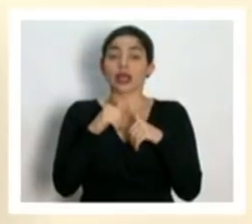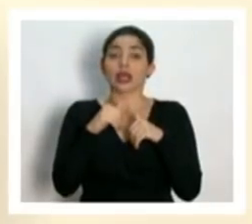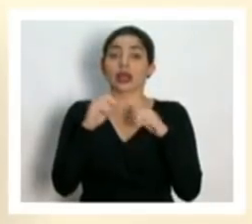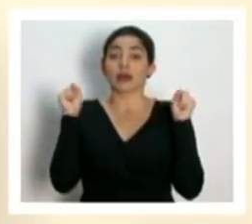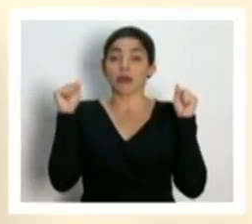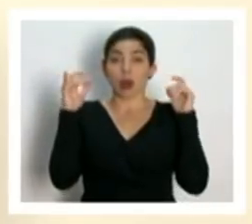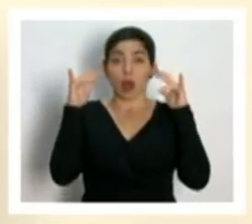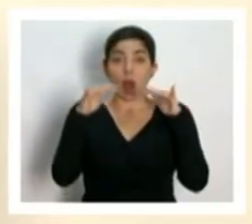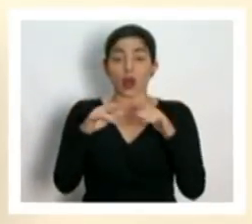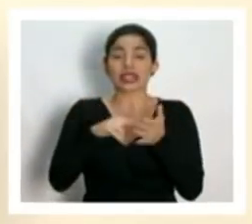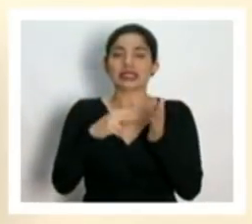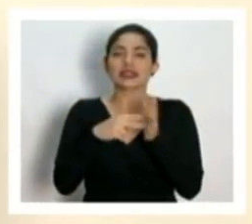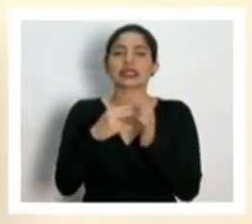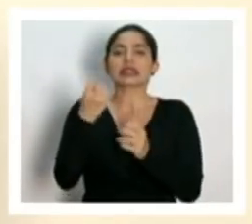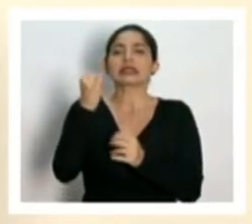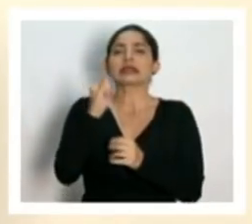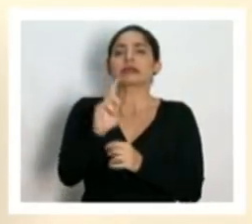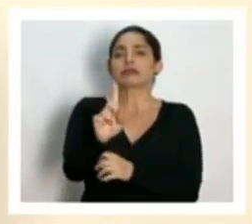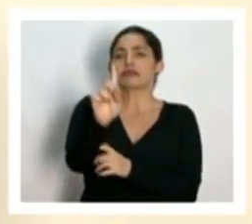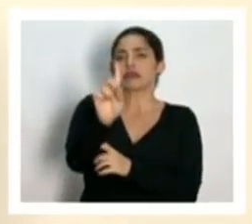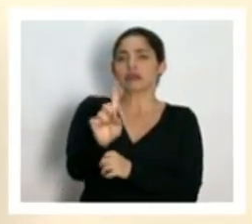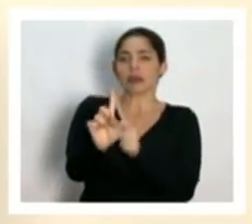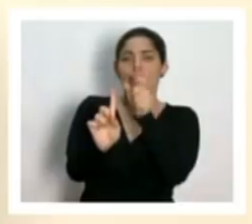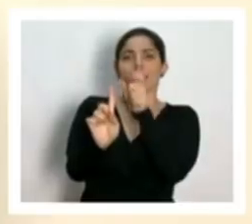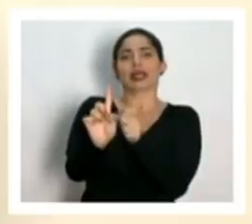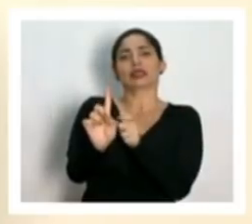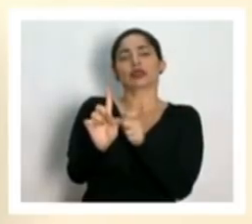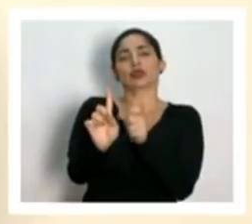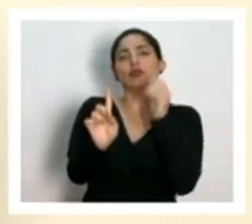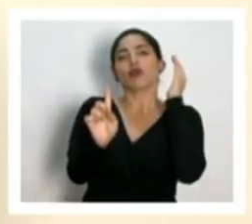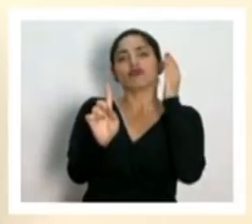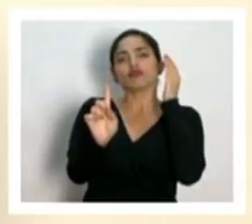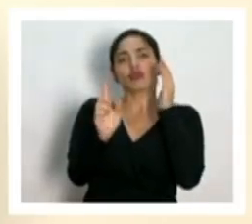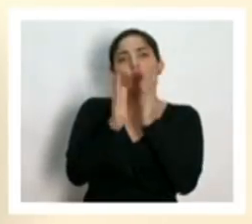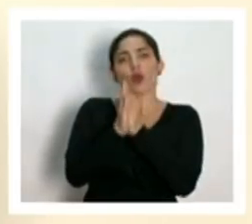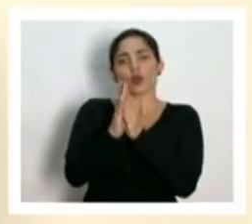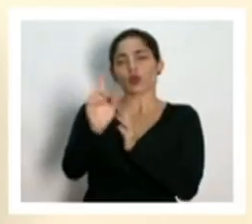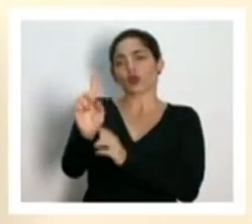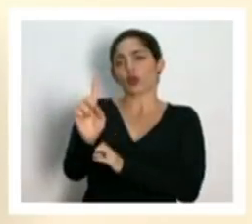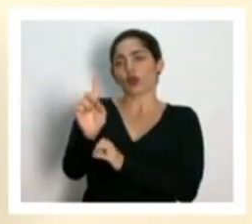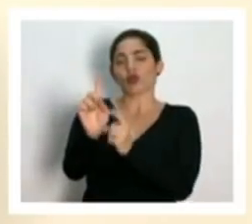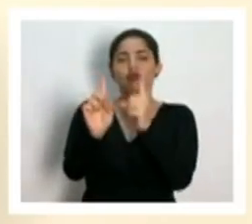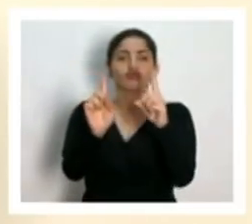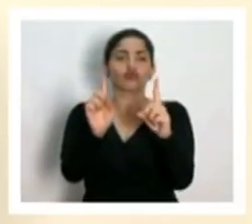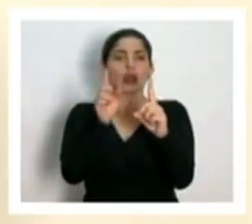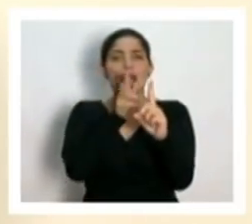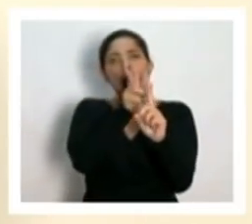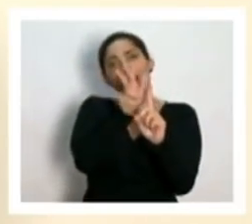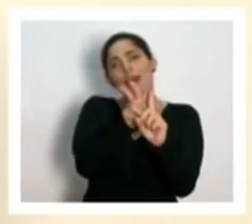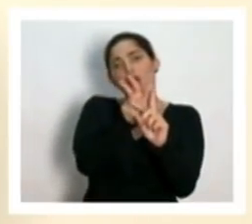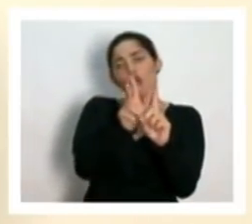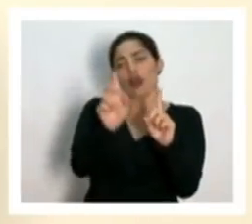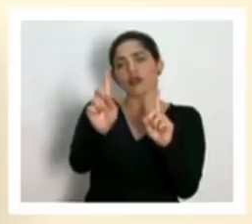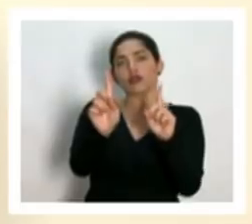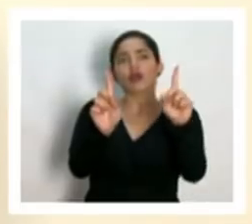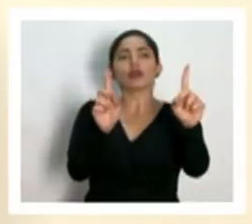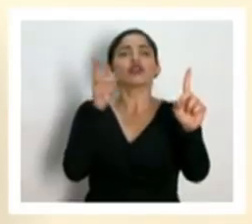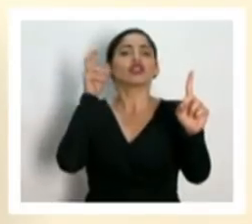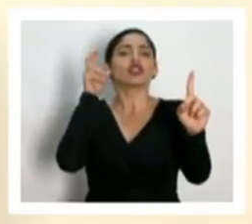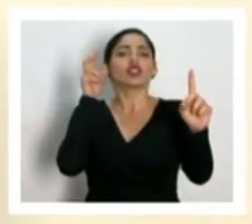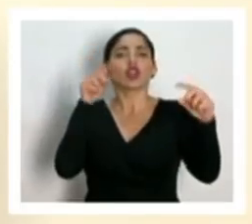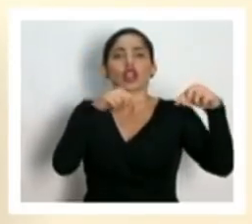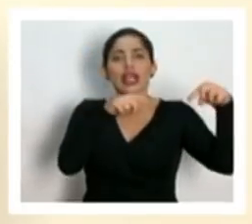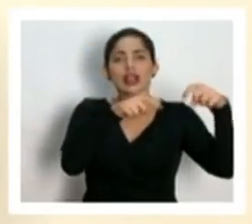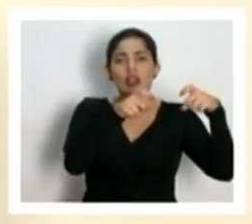aglomeración es decir si está la persona que da el culto si están el camarógrafo la persona de sonido por